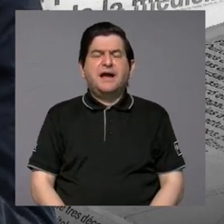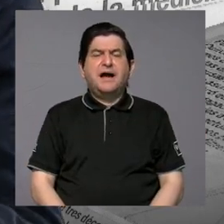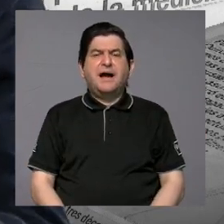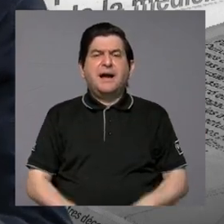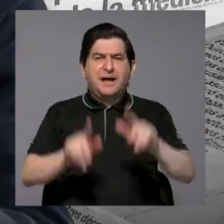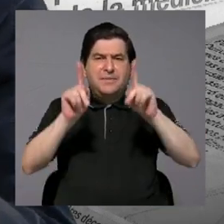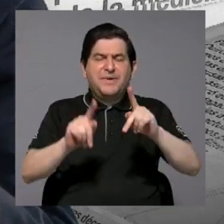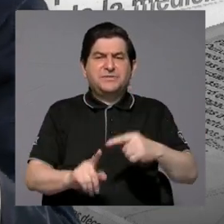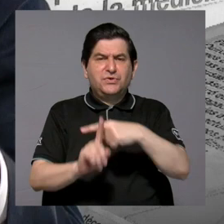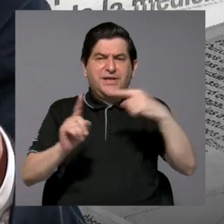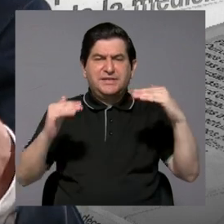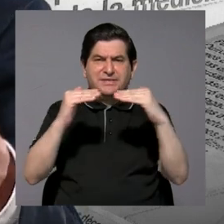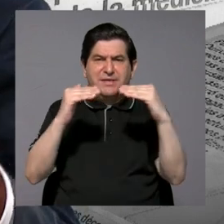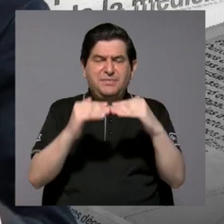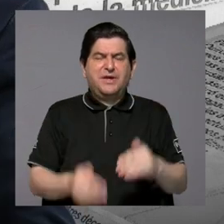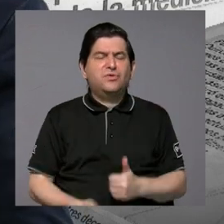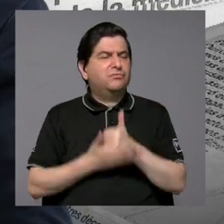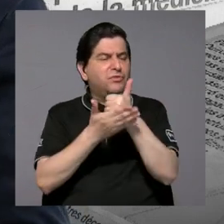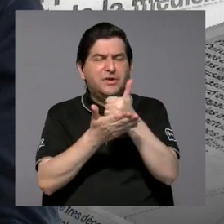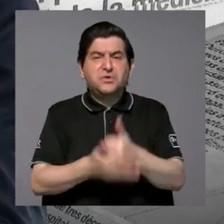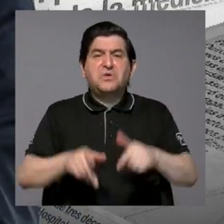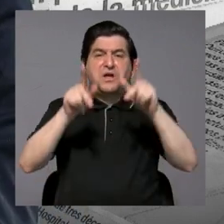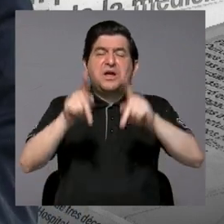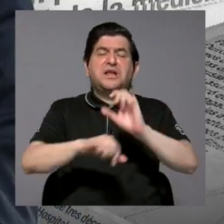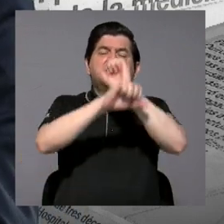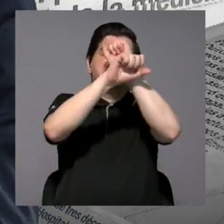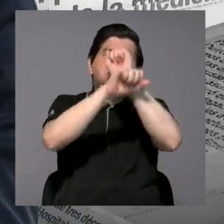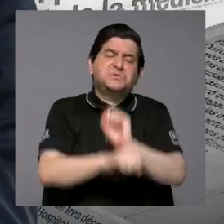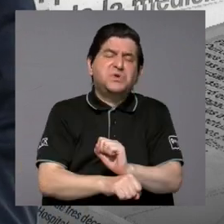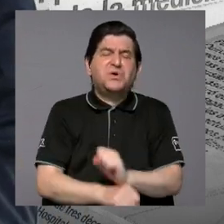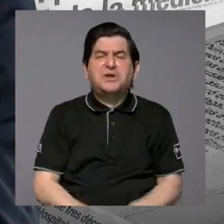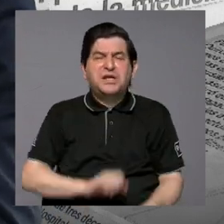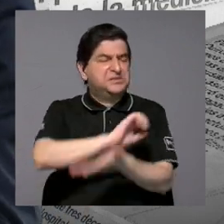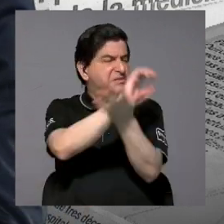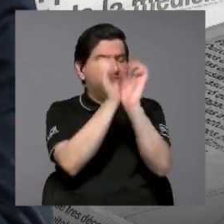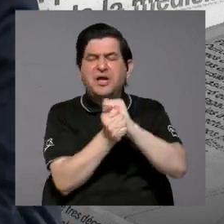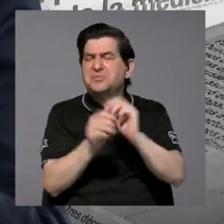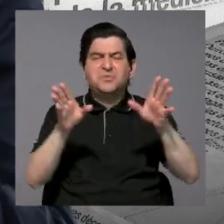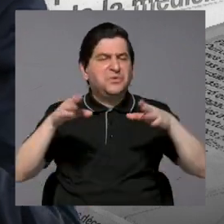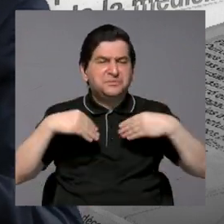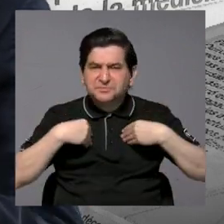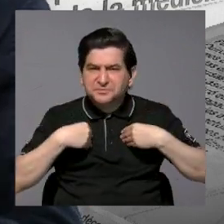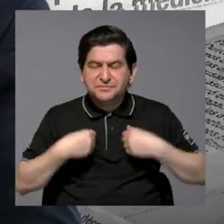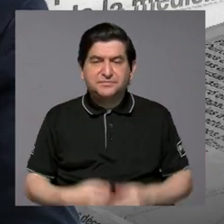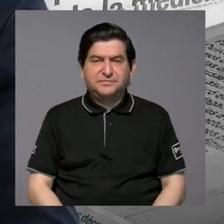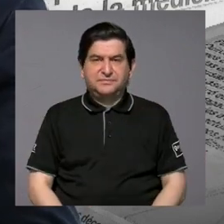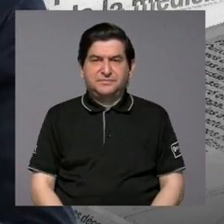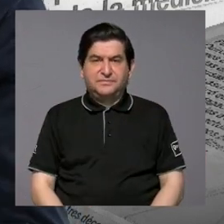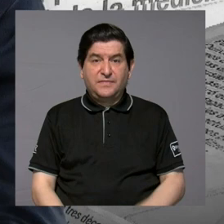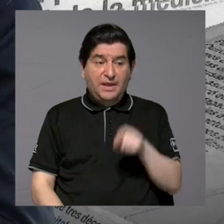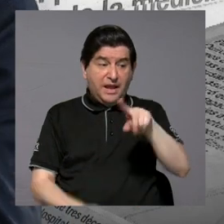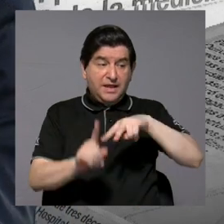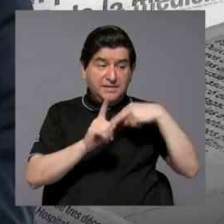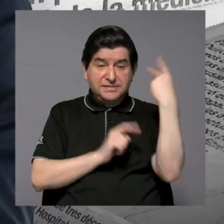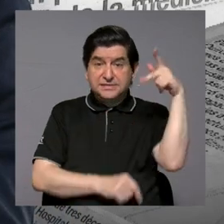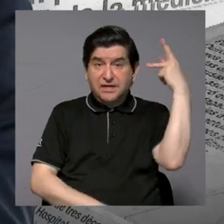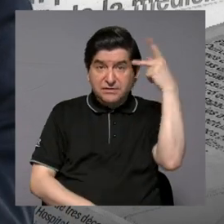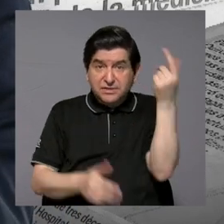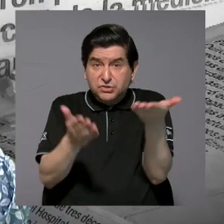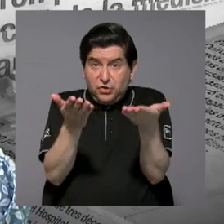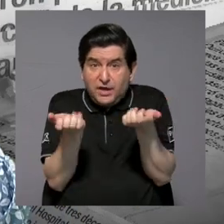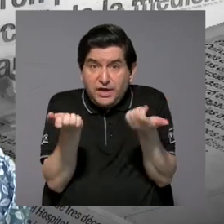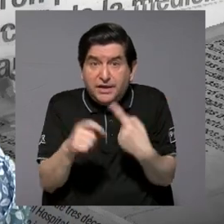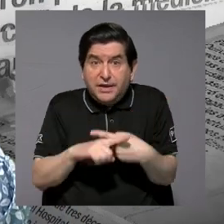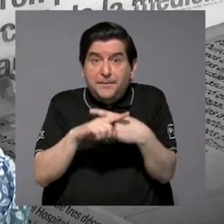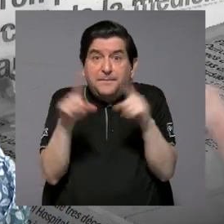la gente está acostumbrada a hacer las cosas como siempre y no hay cambio, hacia lo que esta visión política se quiere,